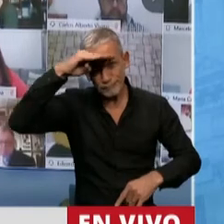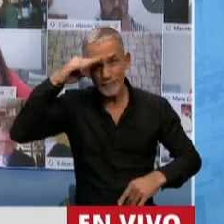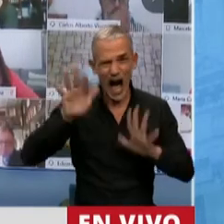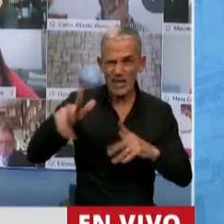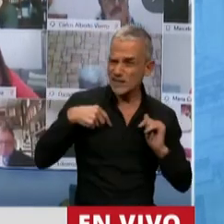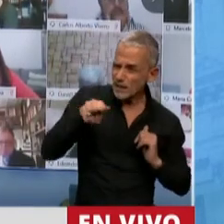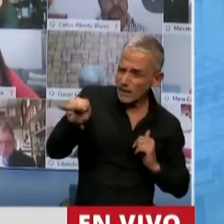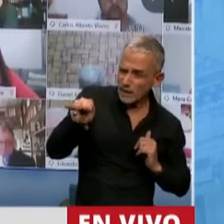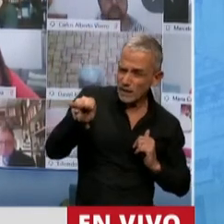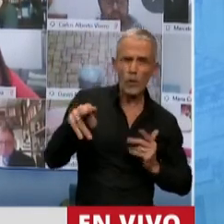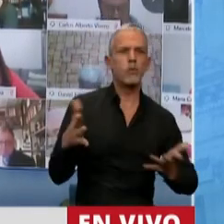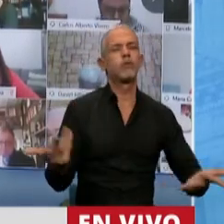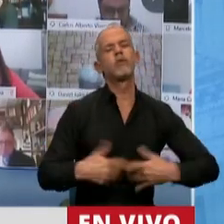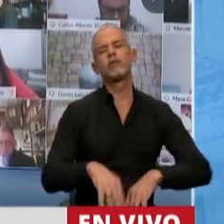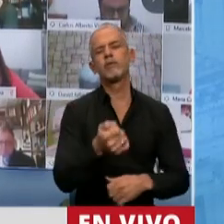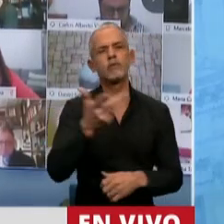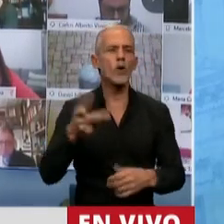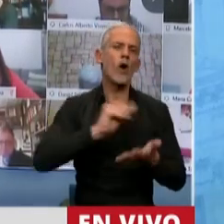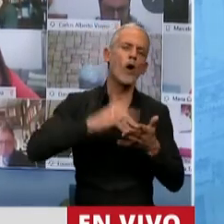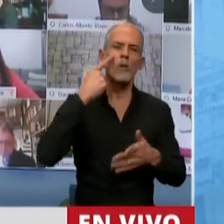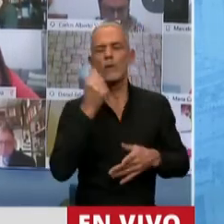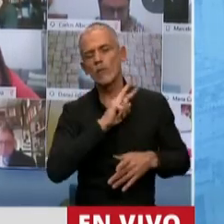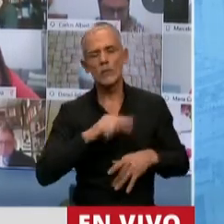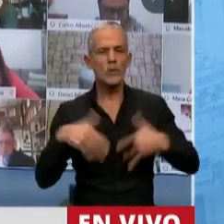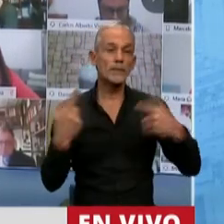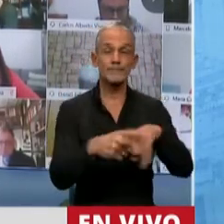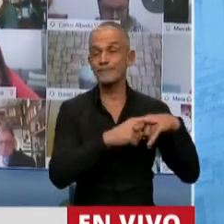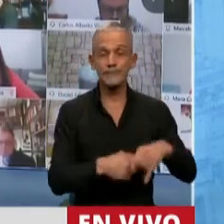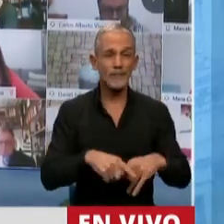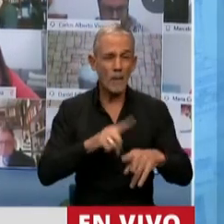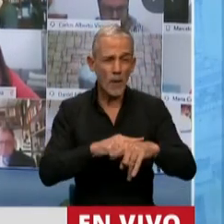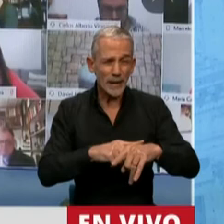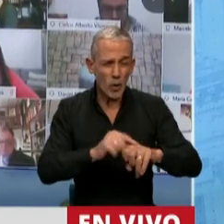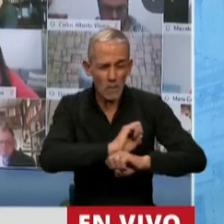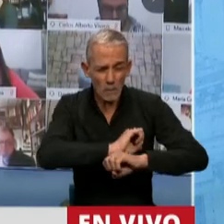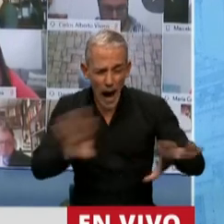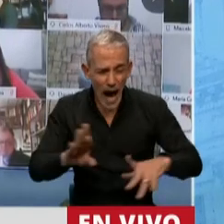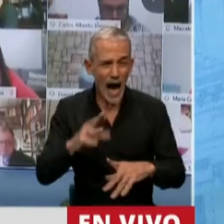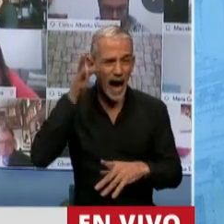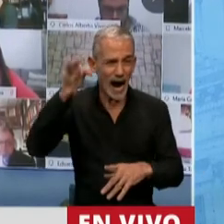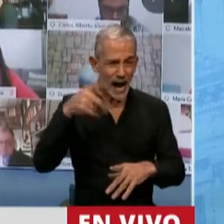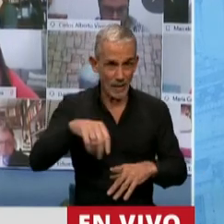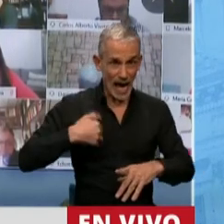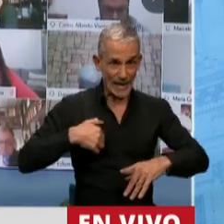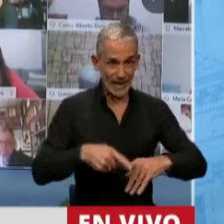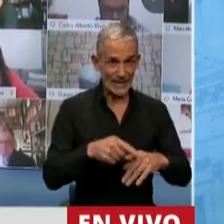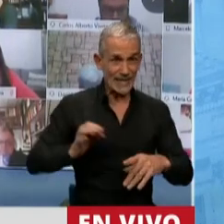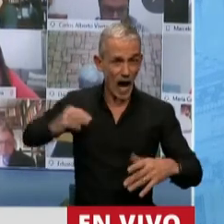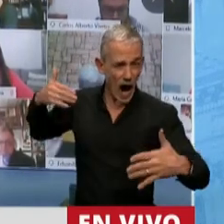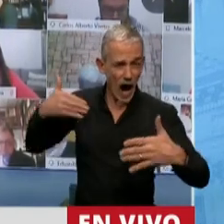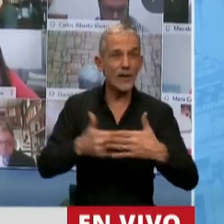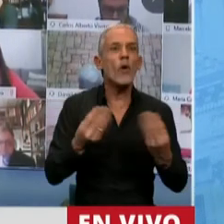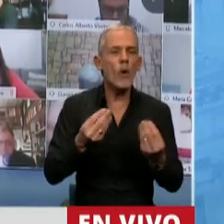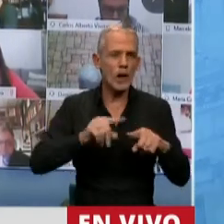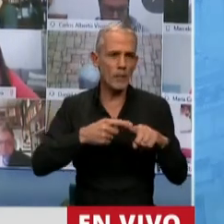espectáculo en el cual una cantidad de diputados y de diputadas en el momento más grave de la Argentina de los últimos años lo que están